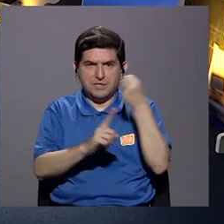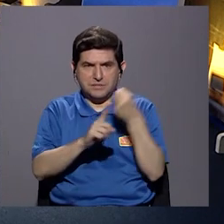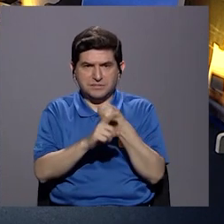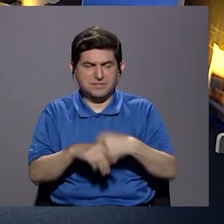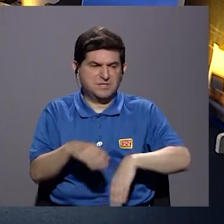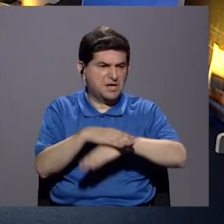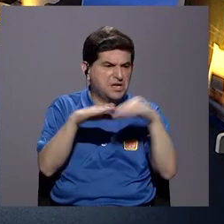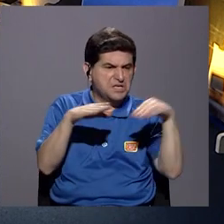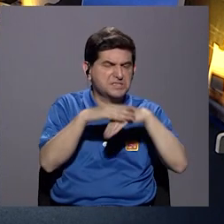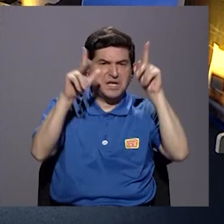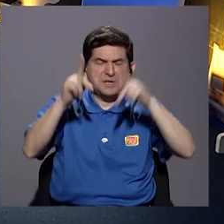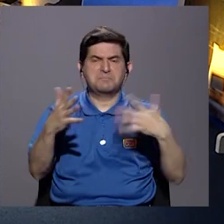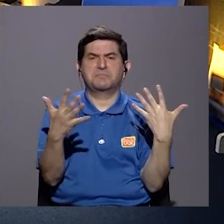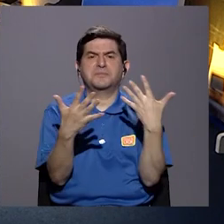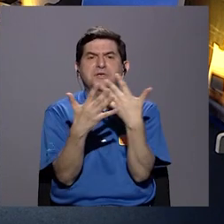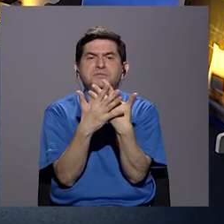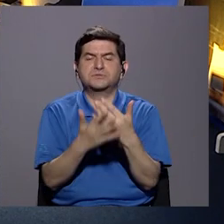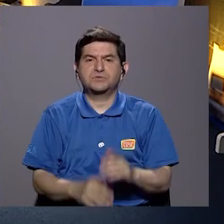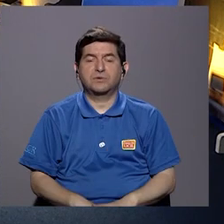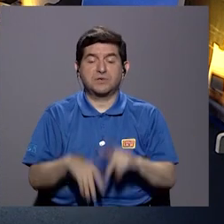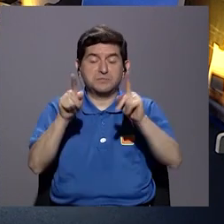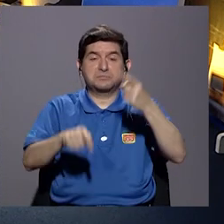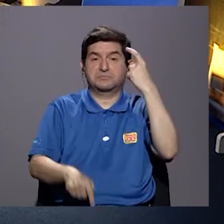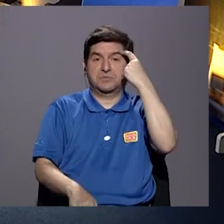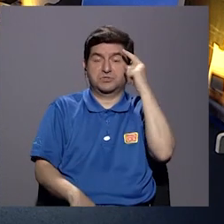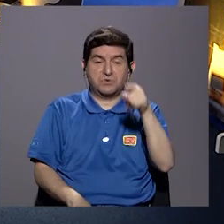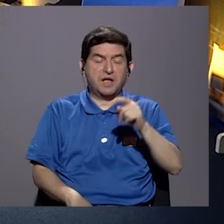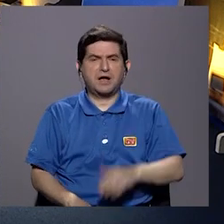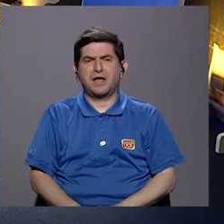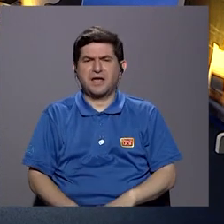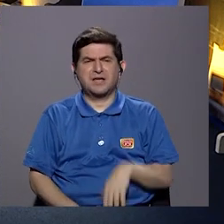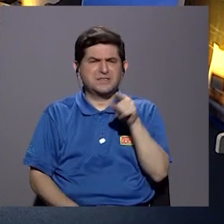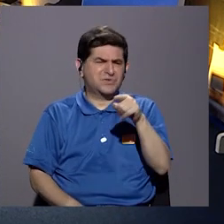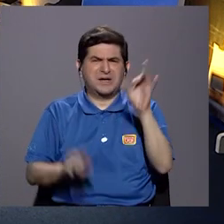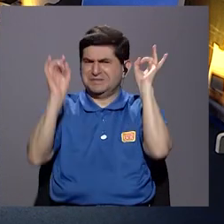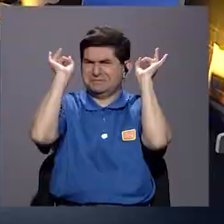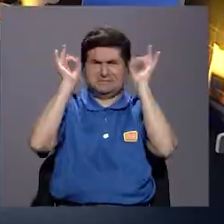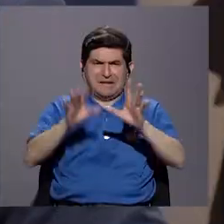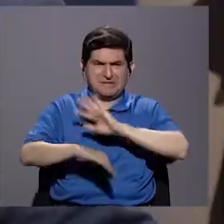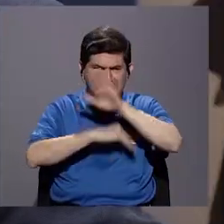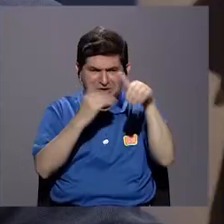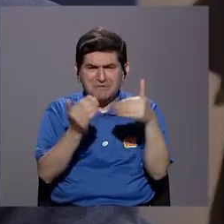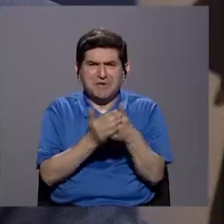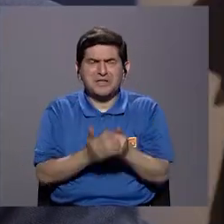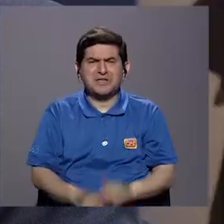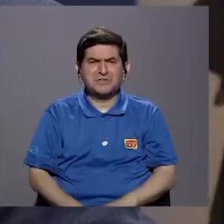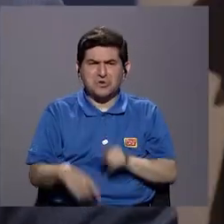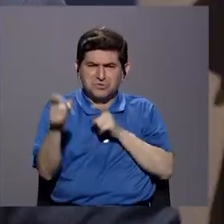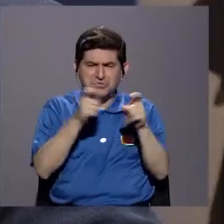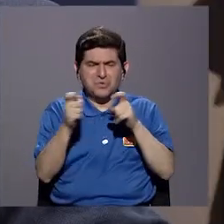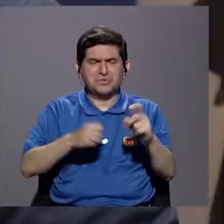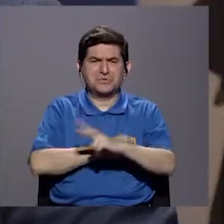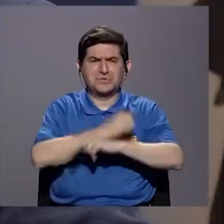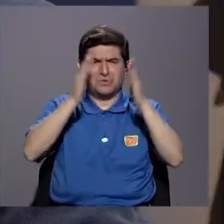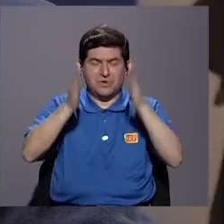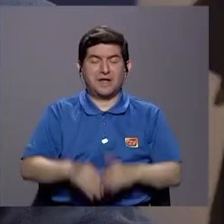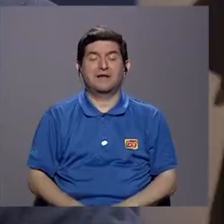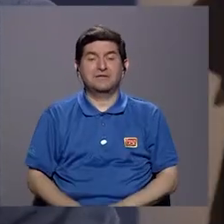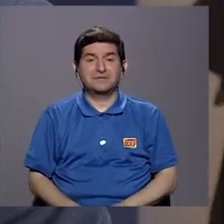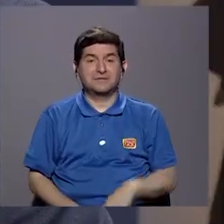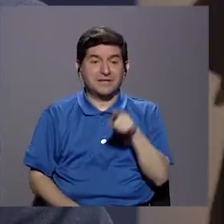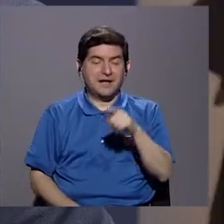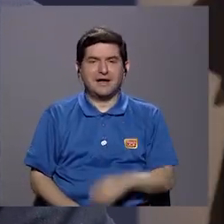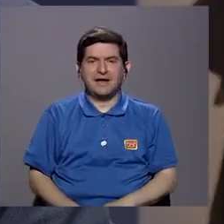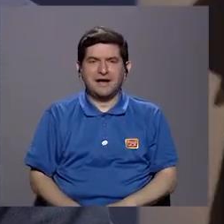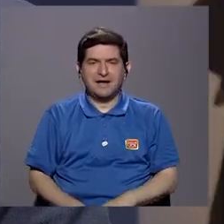le dice que están sacando gente de las cárceles, la gente piensa que aquello es un desmadre y que estamos todos tomados por el AMPA. Siempre alimentar el